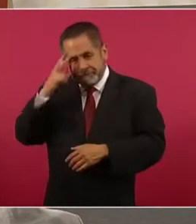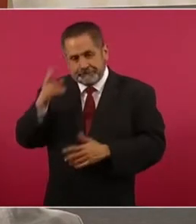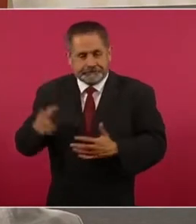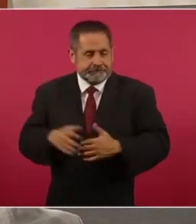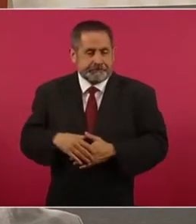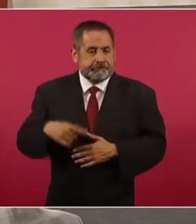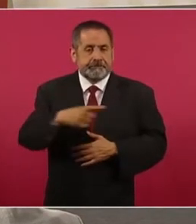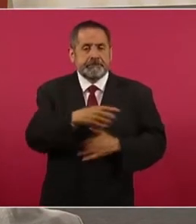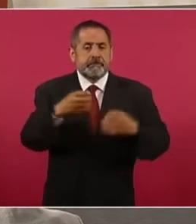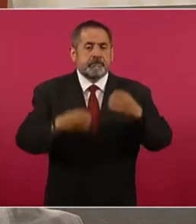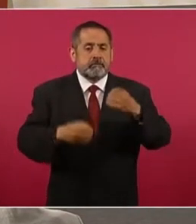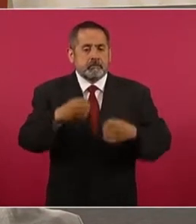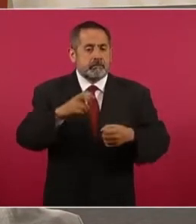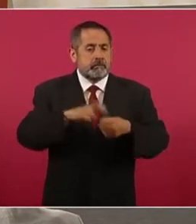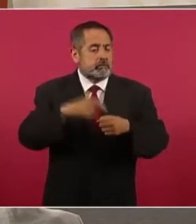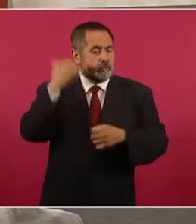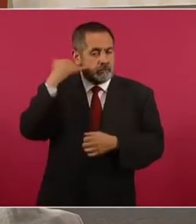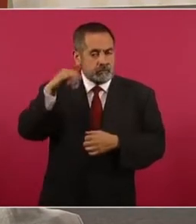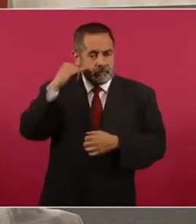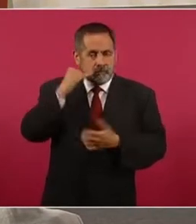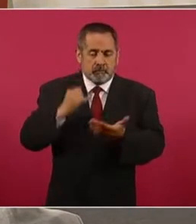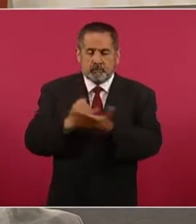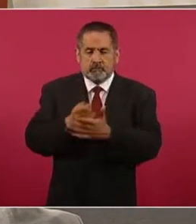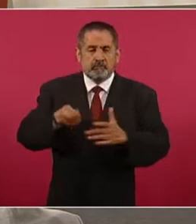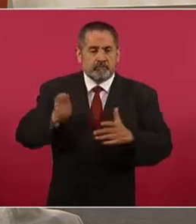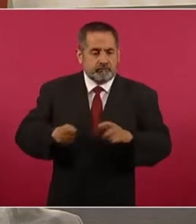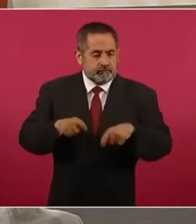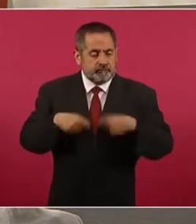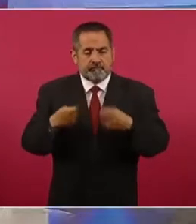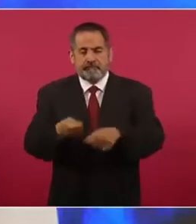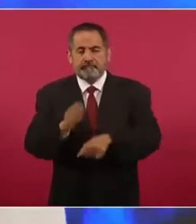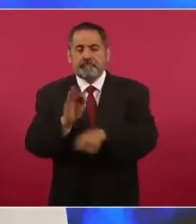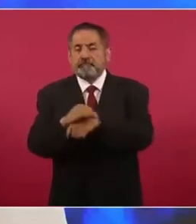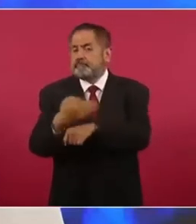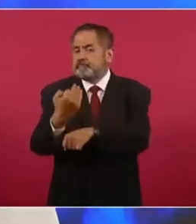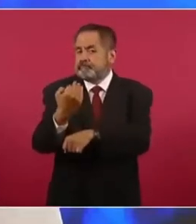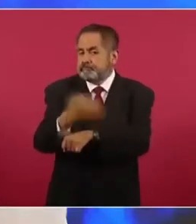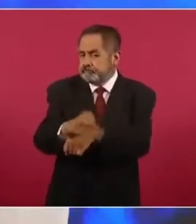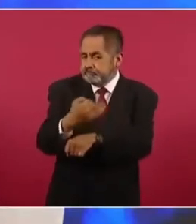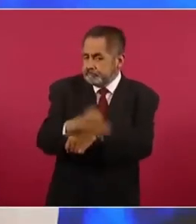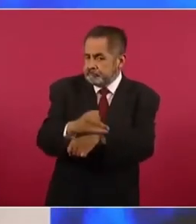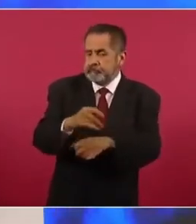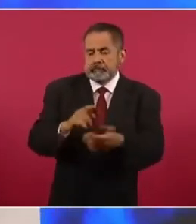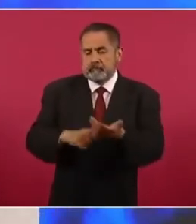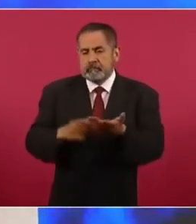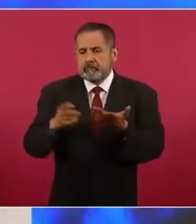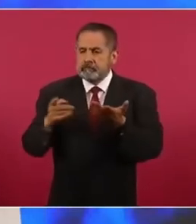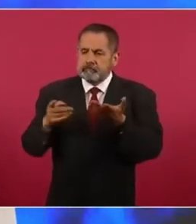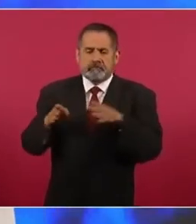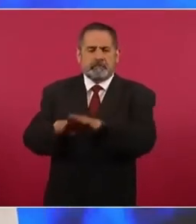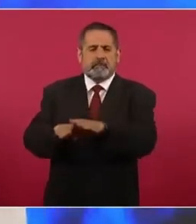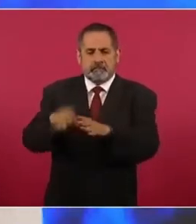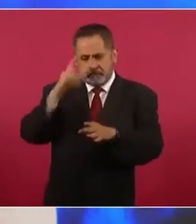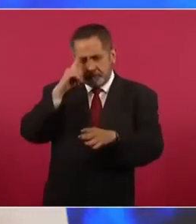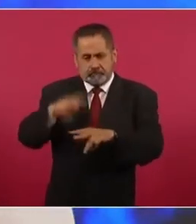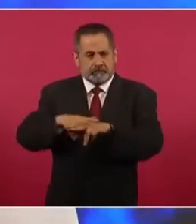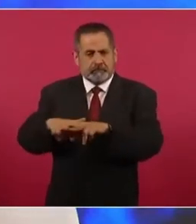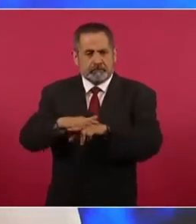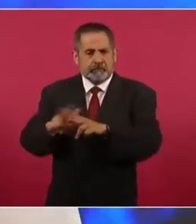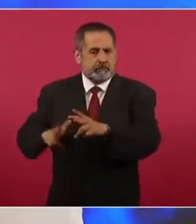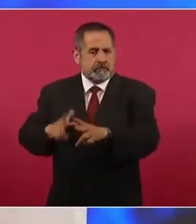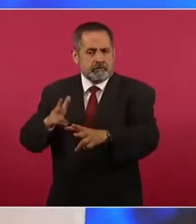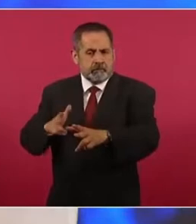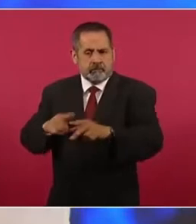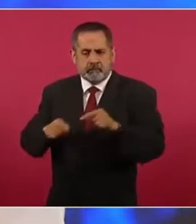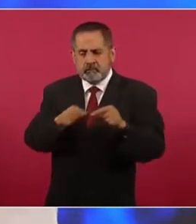juez primero de distrito en Yucatán de otorgar como medida cautelar la suspensión definitiva de la construcción